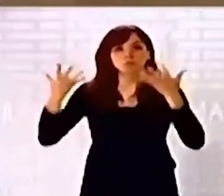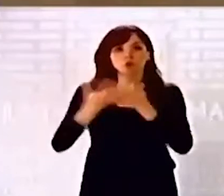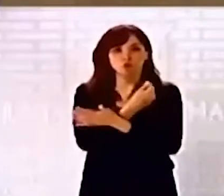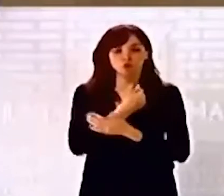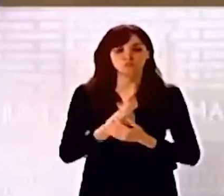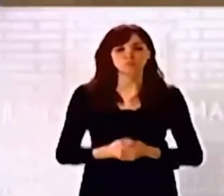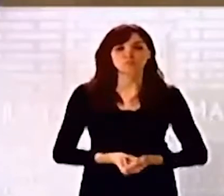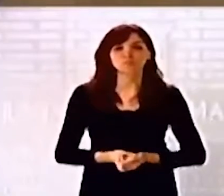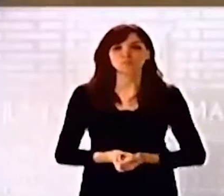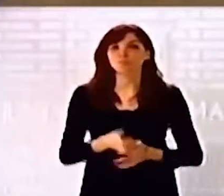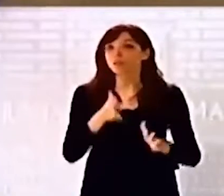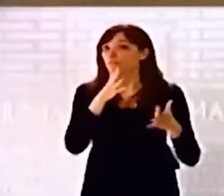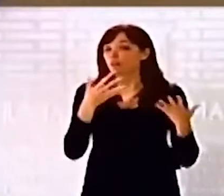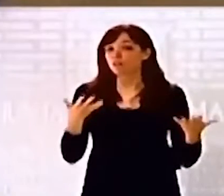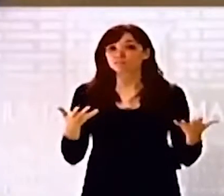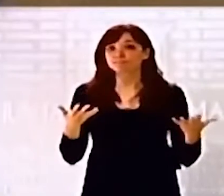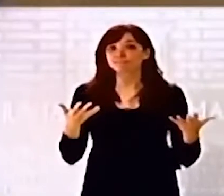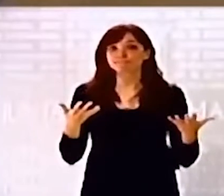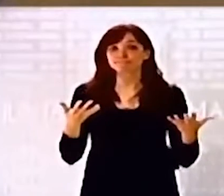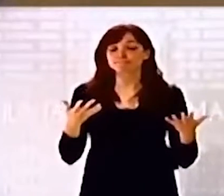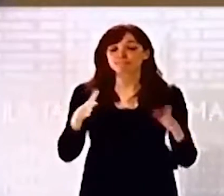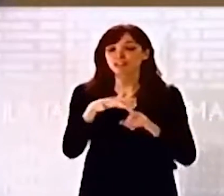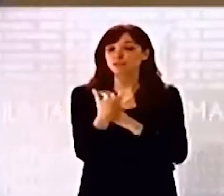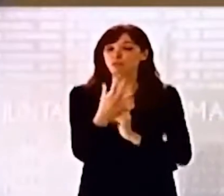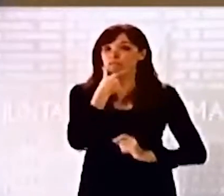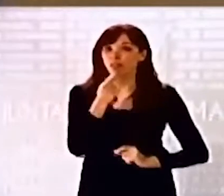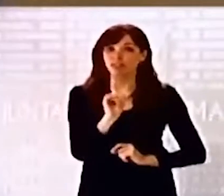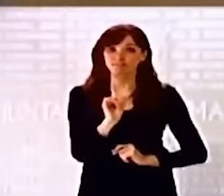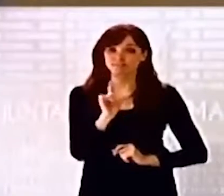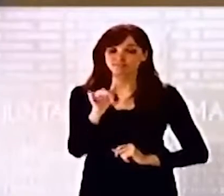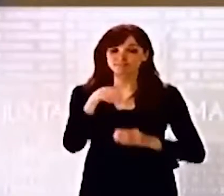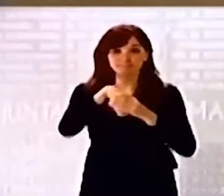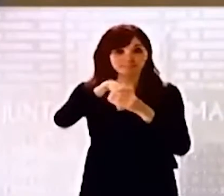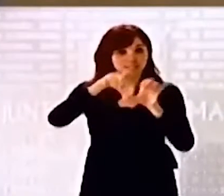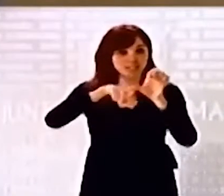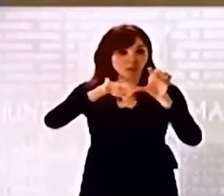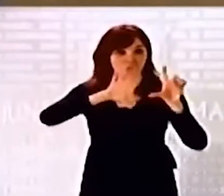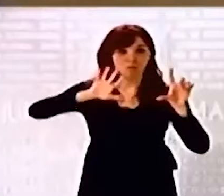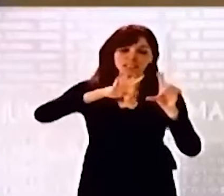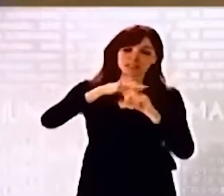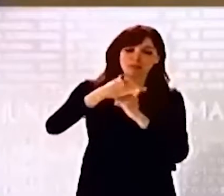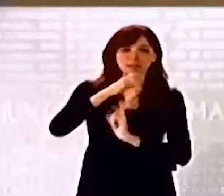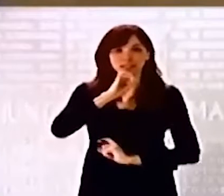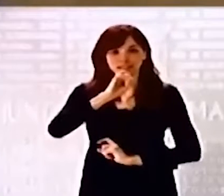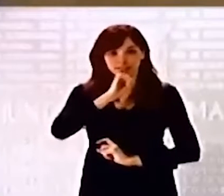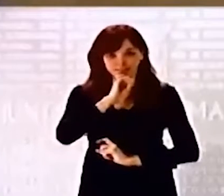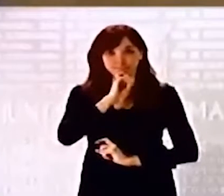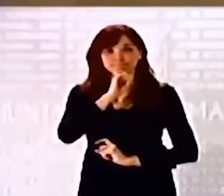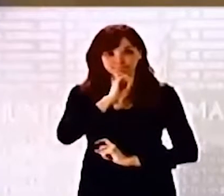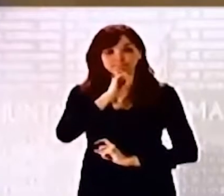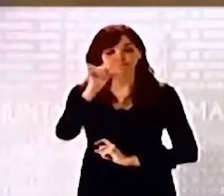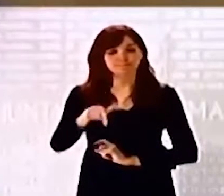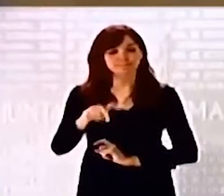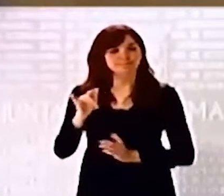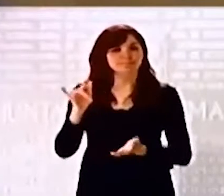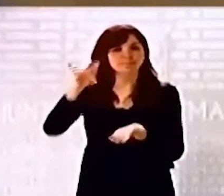No estamos en unos momentos fáciles en la comunidad autónoma, más al contrario, estamos en uno de los